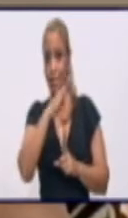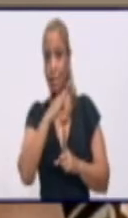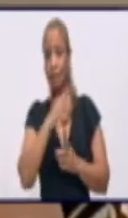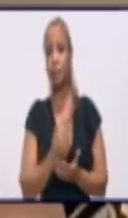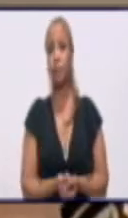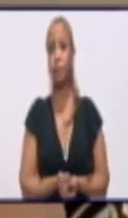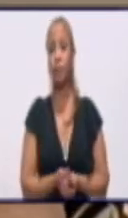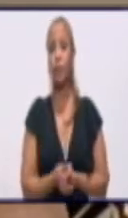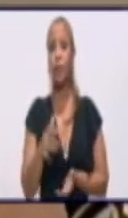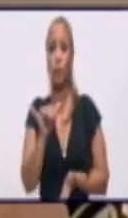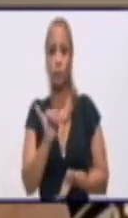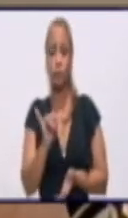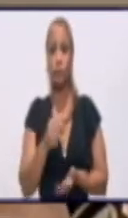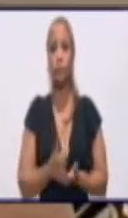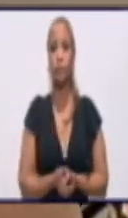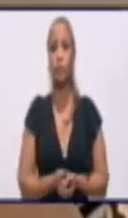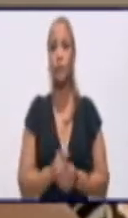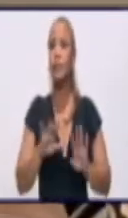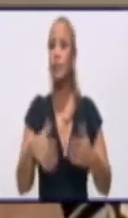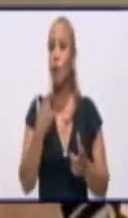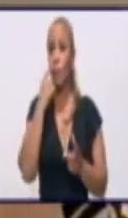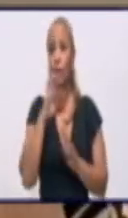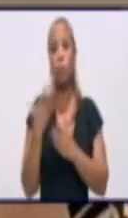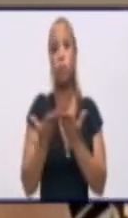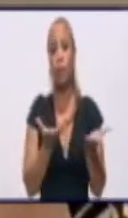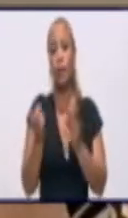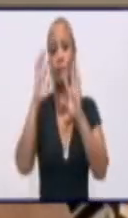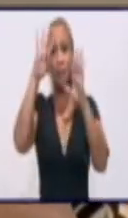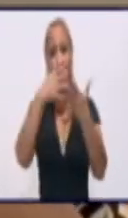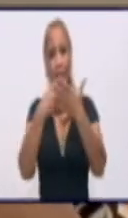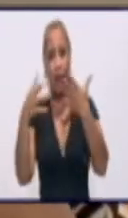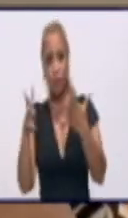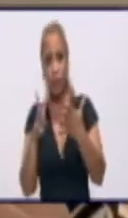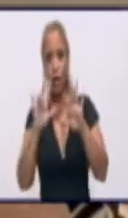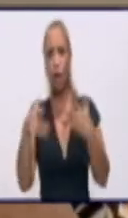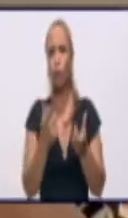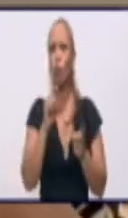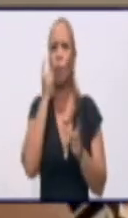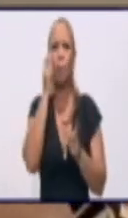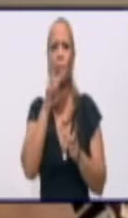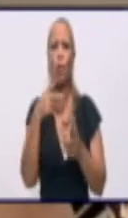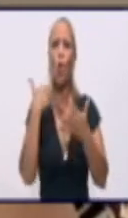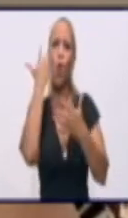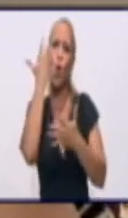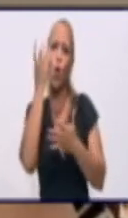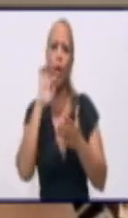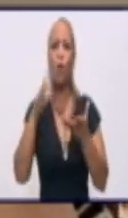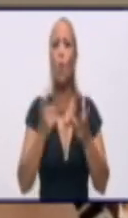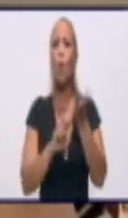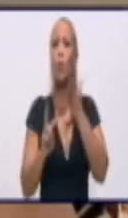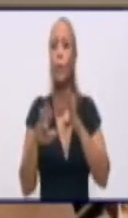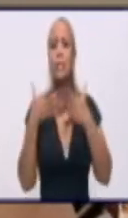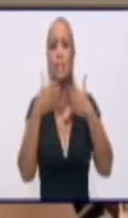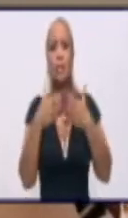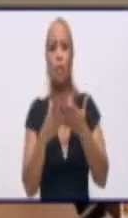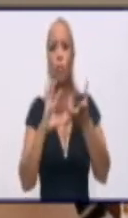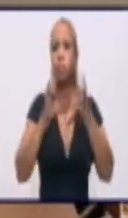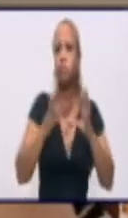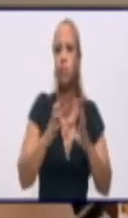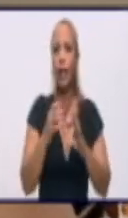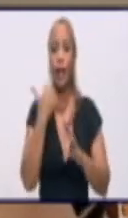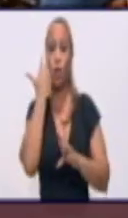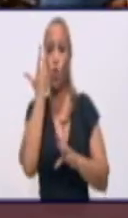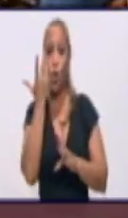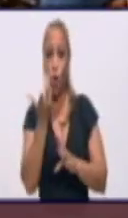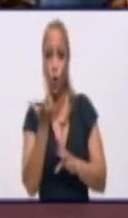Si pudiéramos ver esto graficado, nosotros lo vamos poniendo por color y vemos cómo en la provincia se ha ido modificando el color. Y ya nosotros